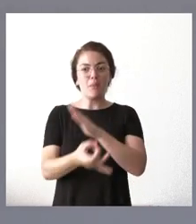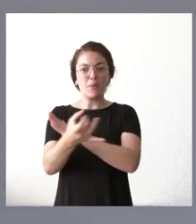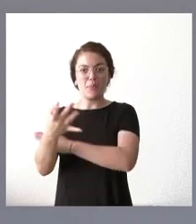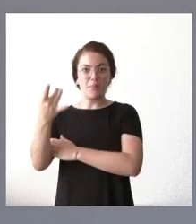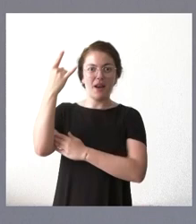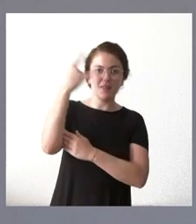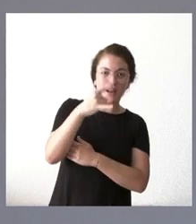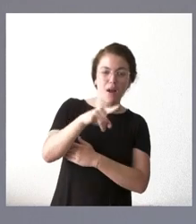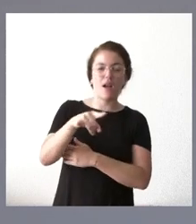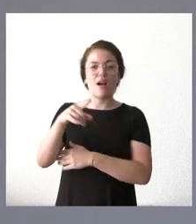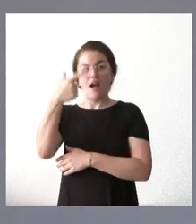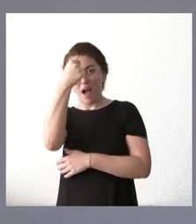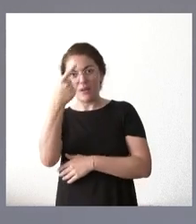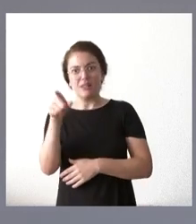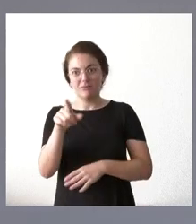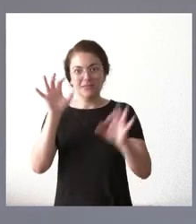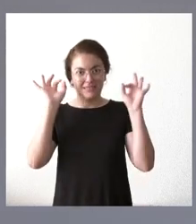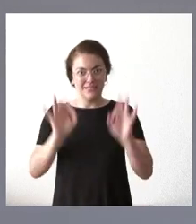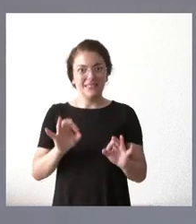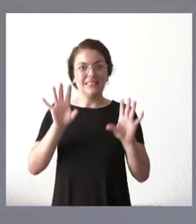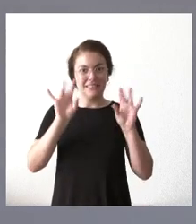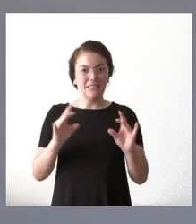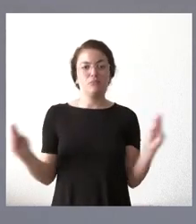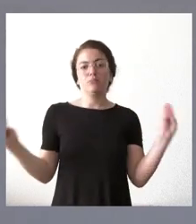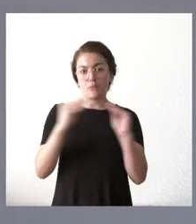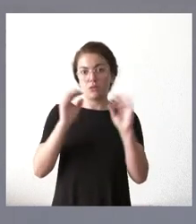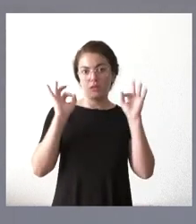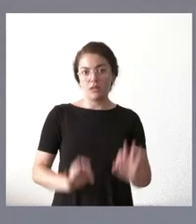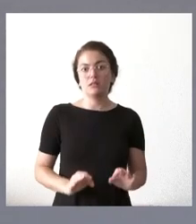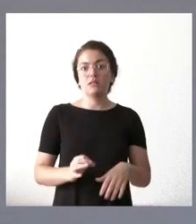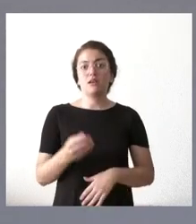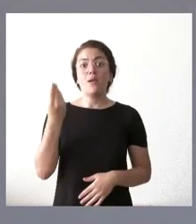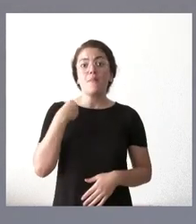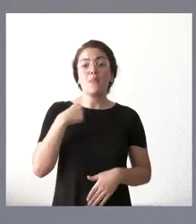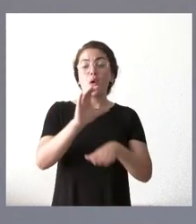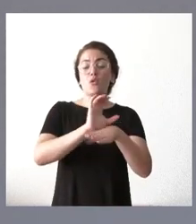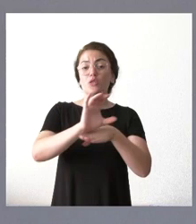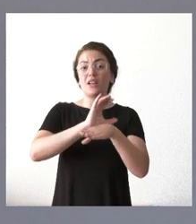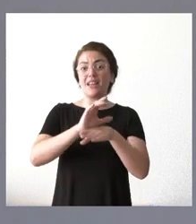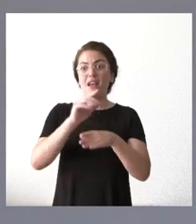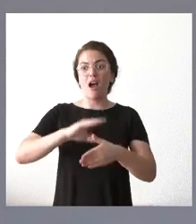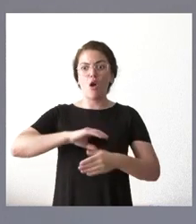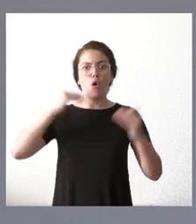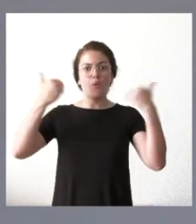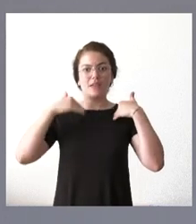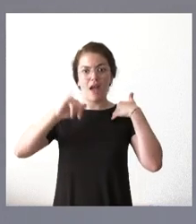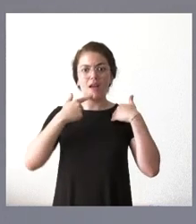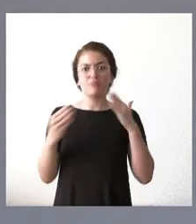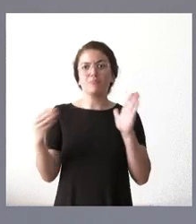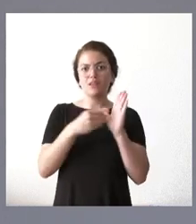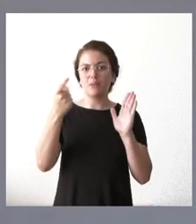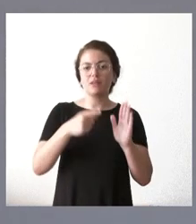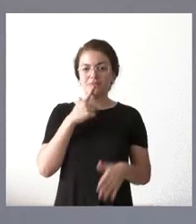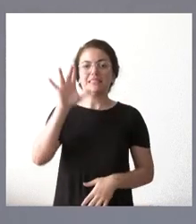la respuesta es sí. Si ahí incorporaremos actuaciones de las consejerías que tengan competencia, la respuesta es sí. Si esas